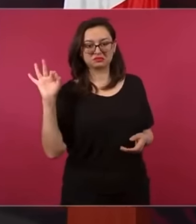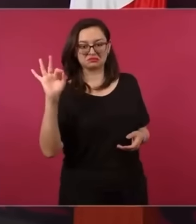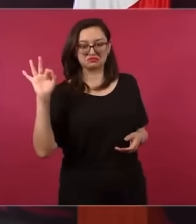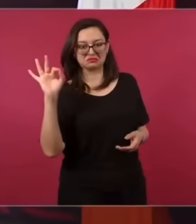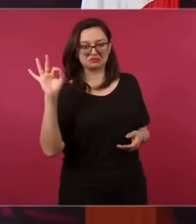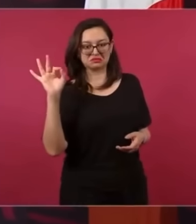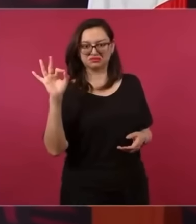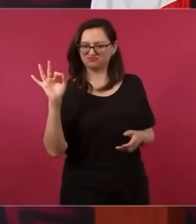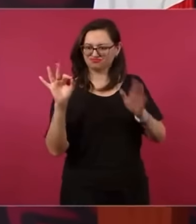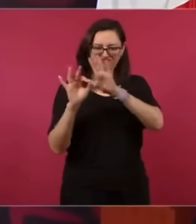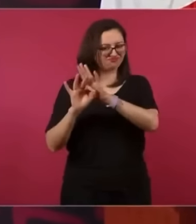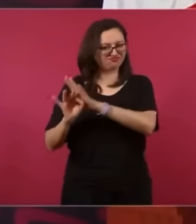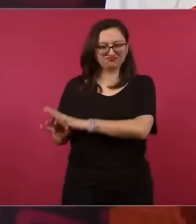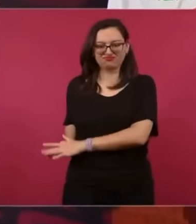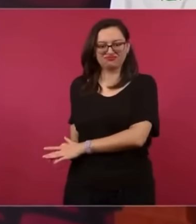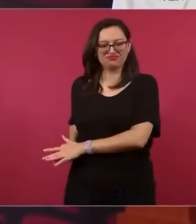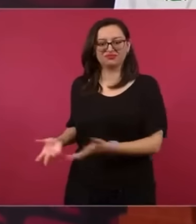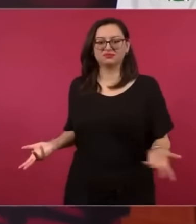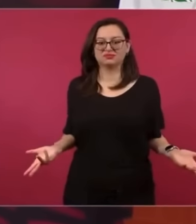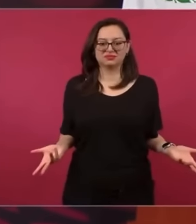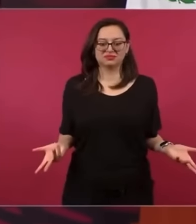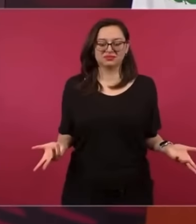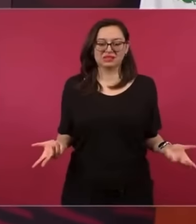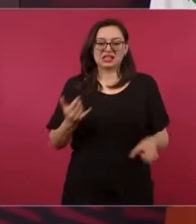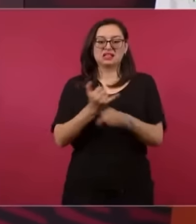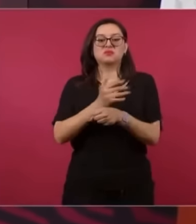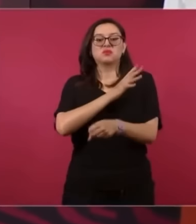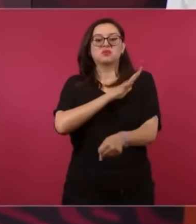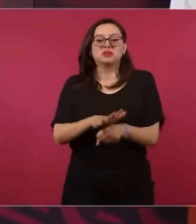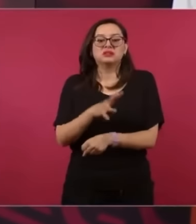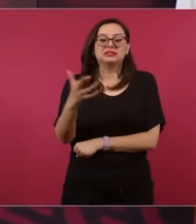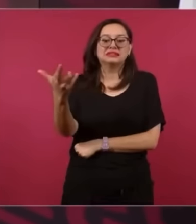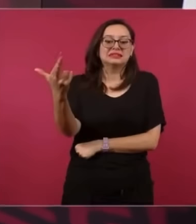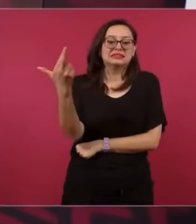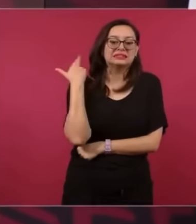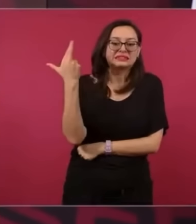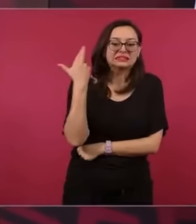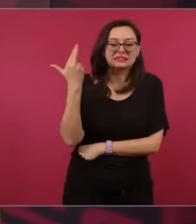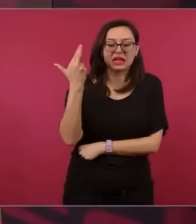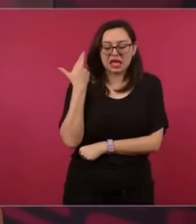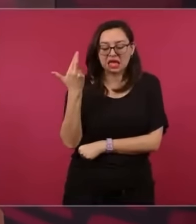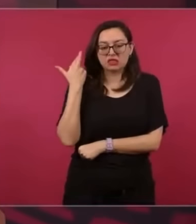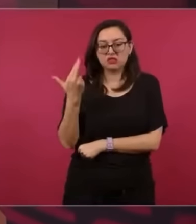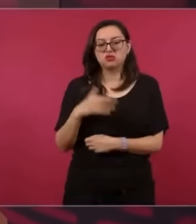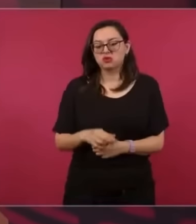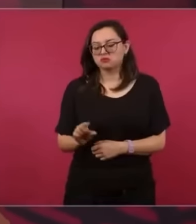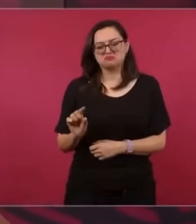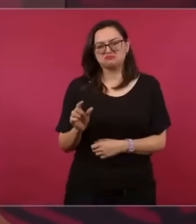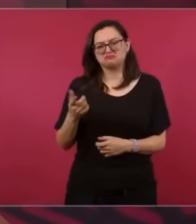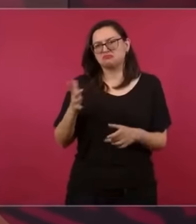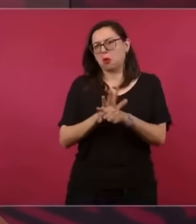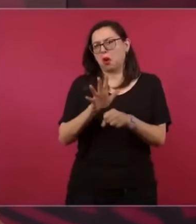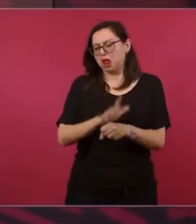no es posible que en las cadenas de radio, en la que estén pensando